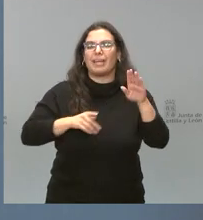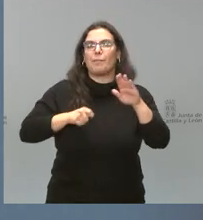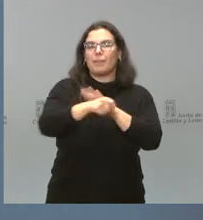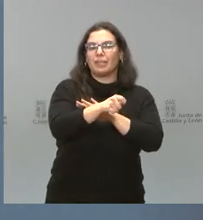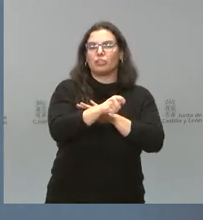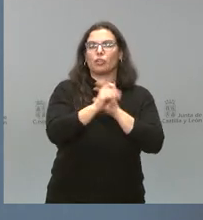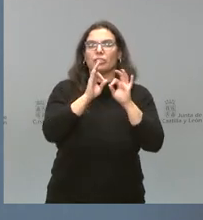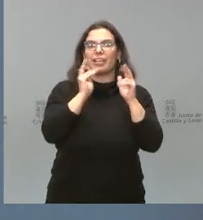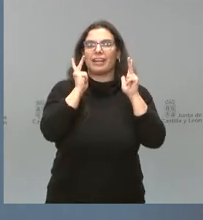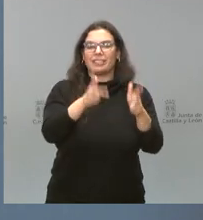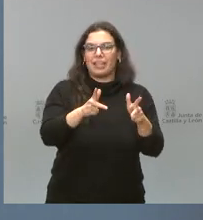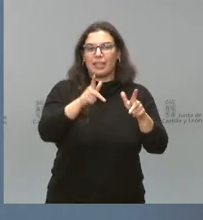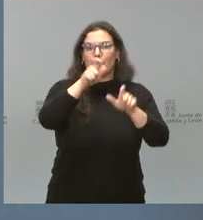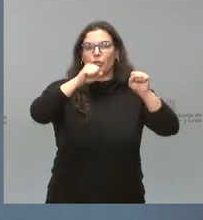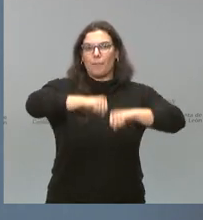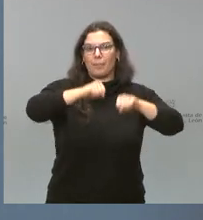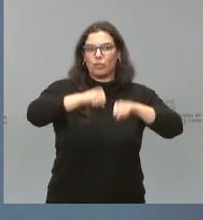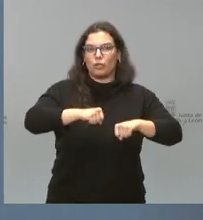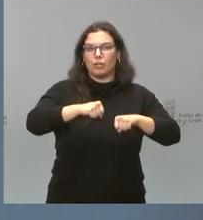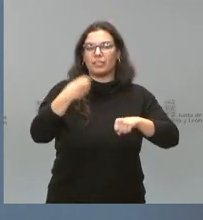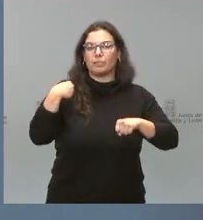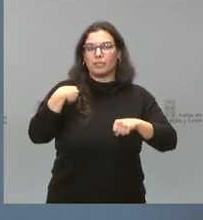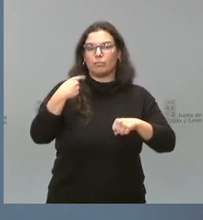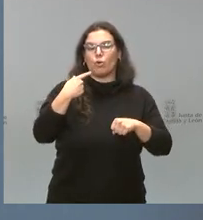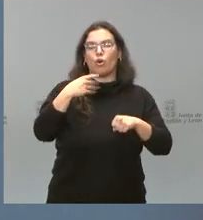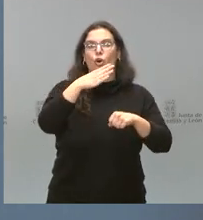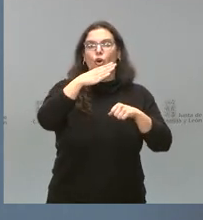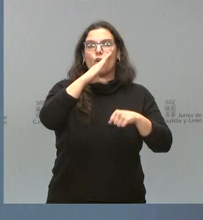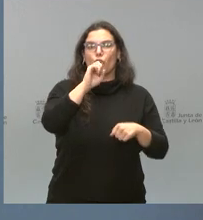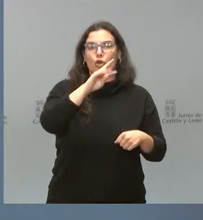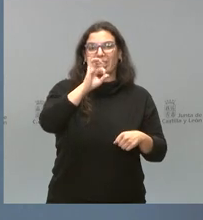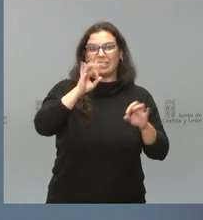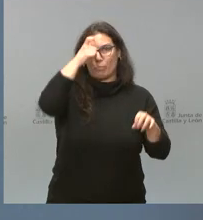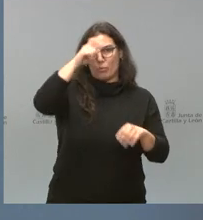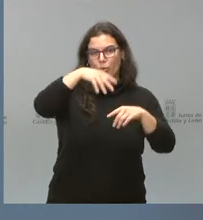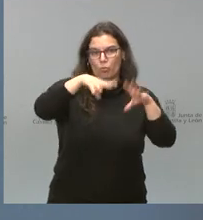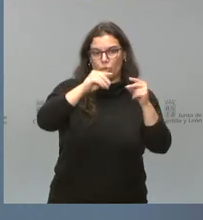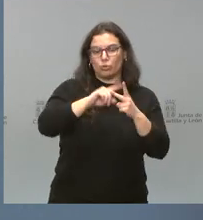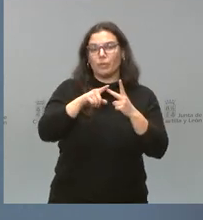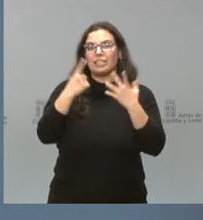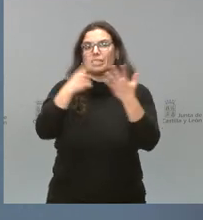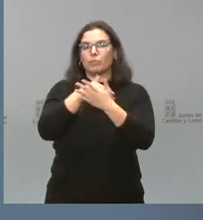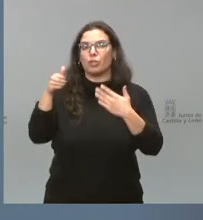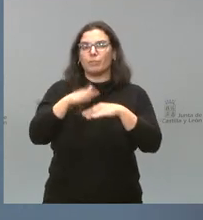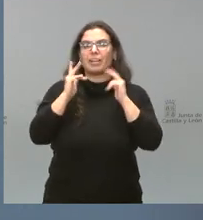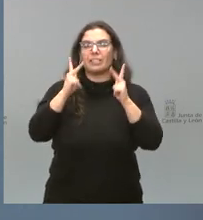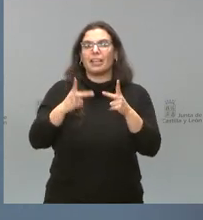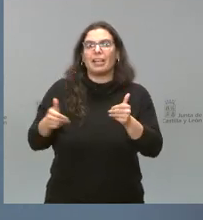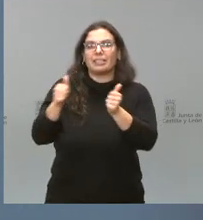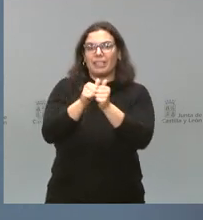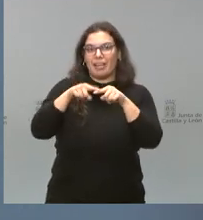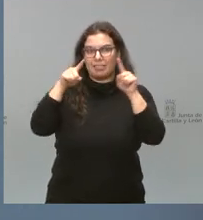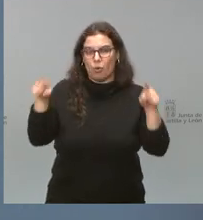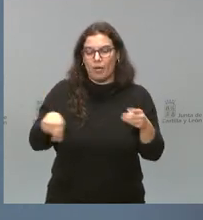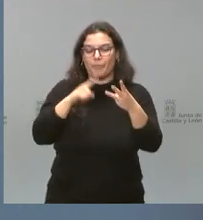en la residencia de personas mayores de Cortes en Burgos, seis millones para la residencia asistida para personas mayores en Segovia